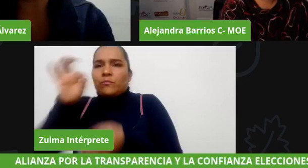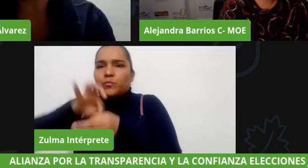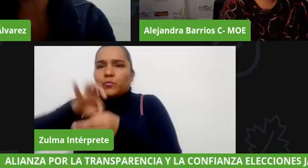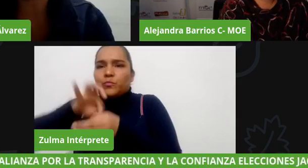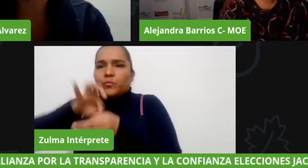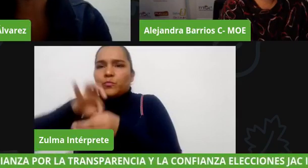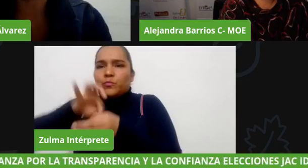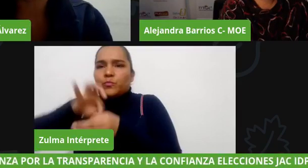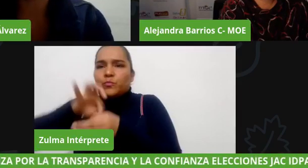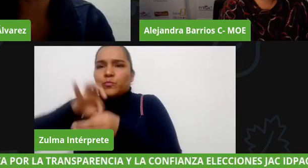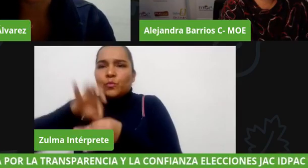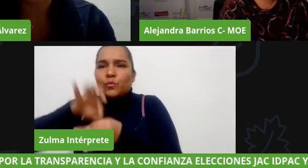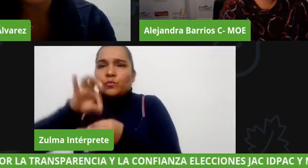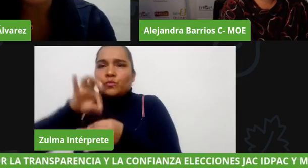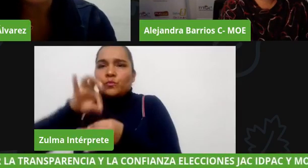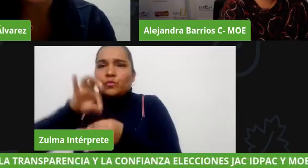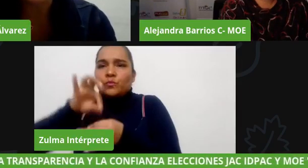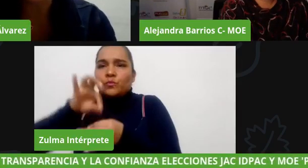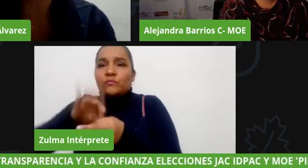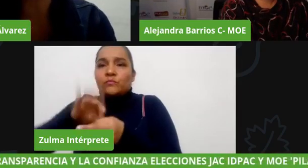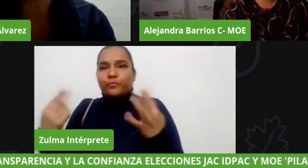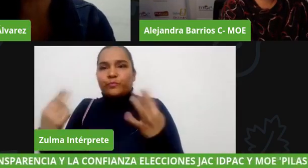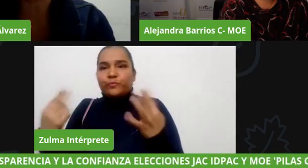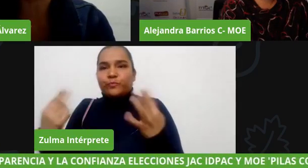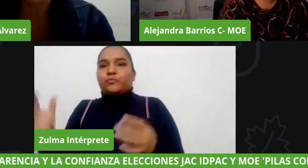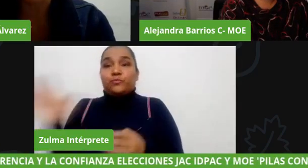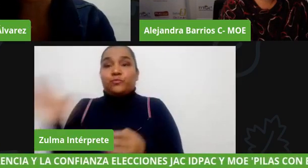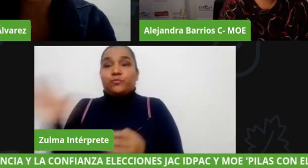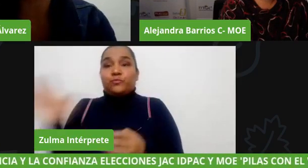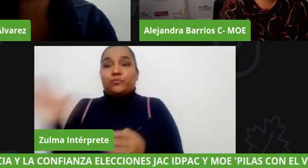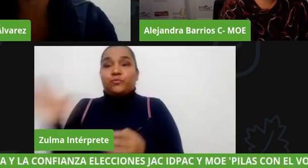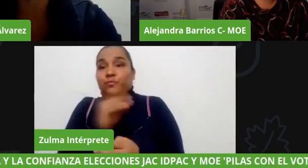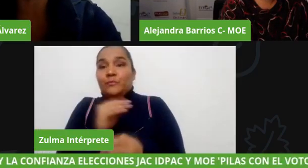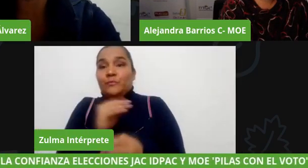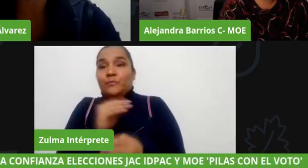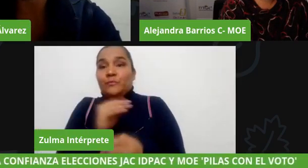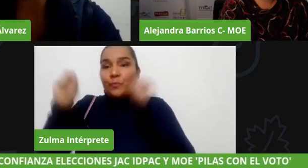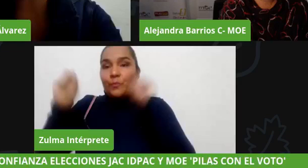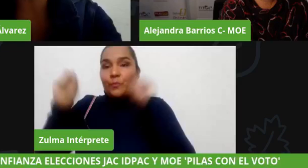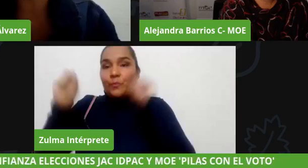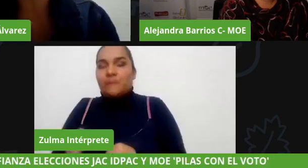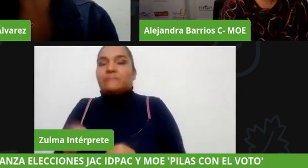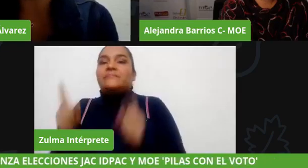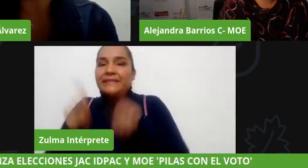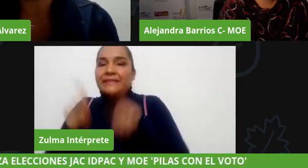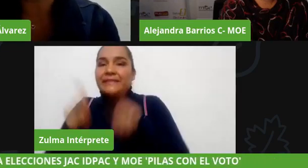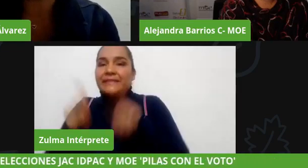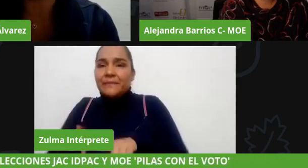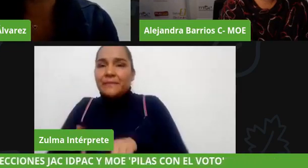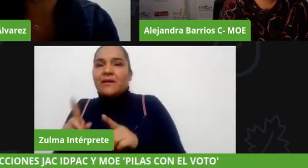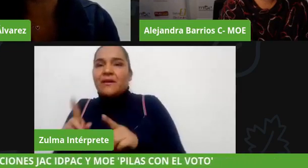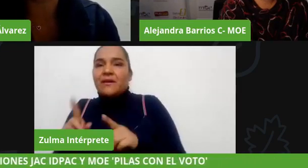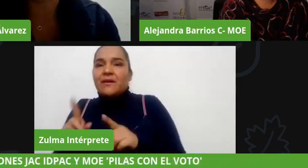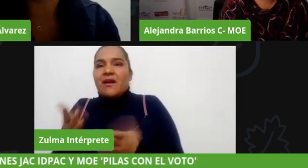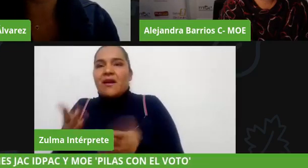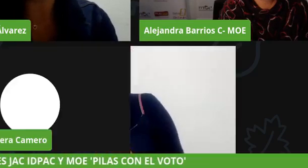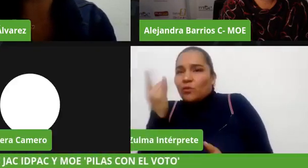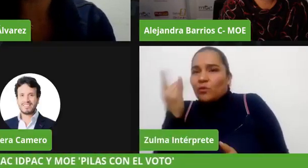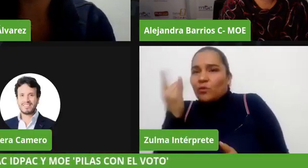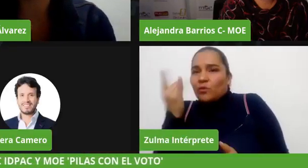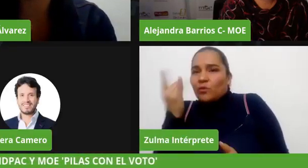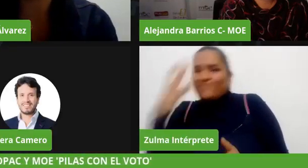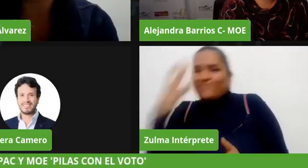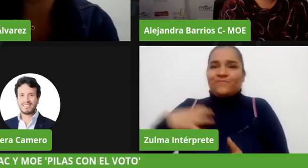pueden reportar también todas esas irregularidades electorales saludamos al subdirector de asuntos